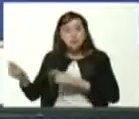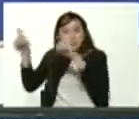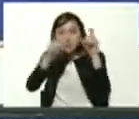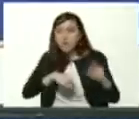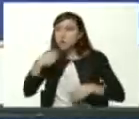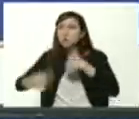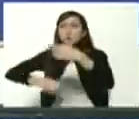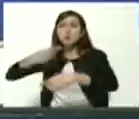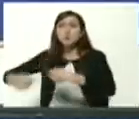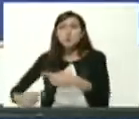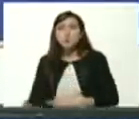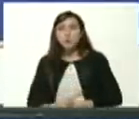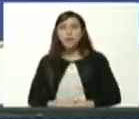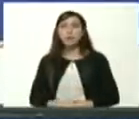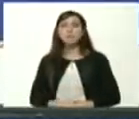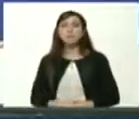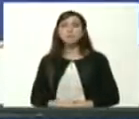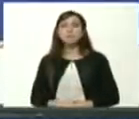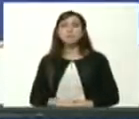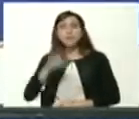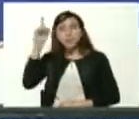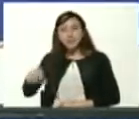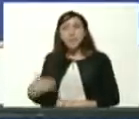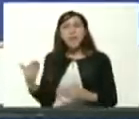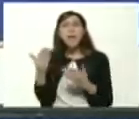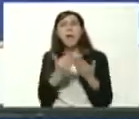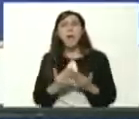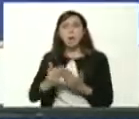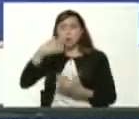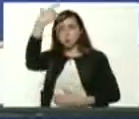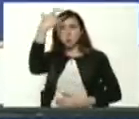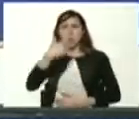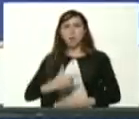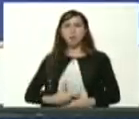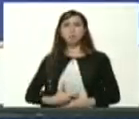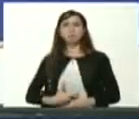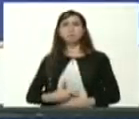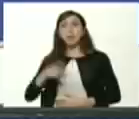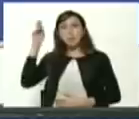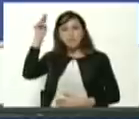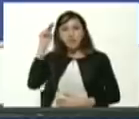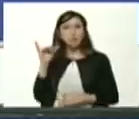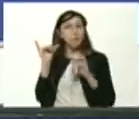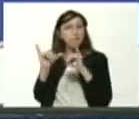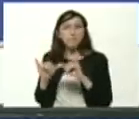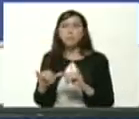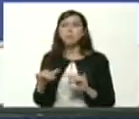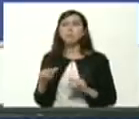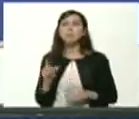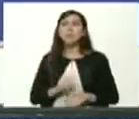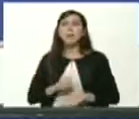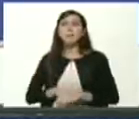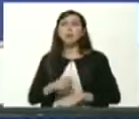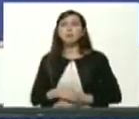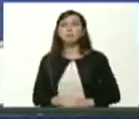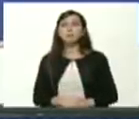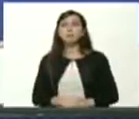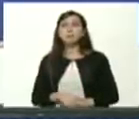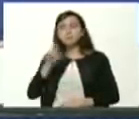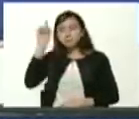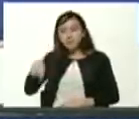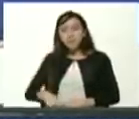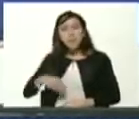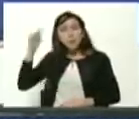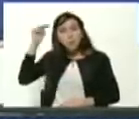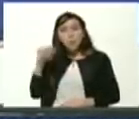de ser estudiante y maestro a la vez y de ser